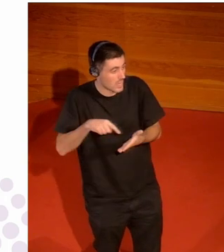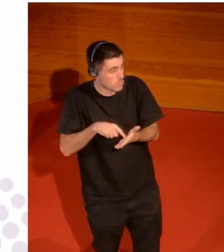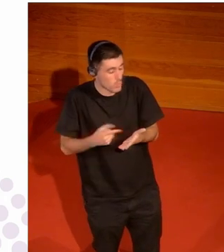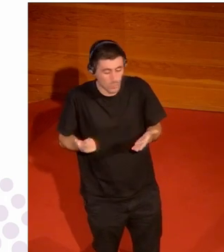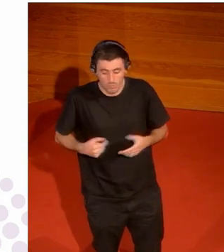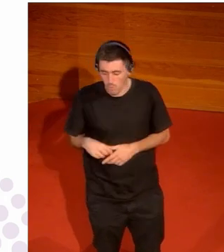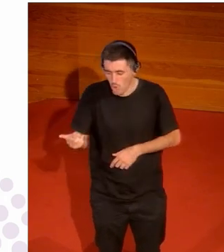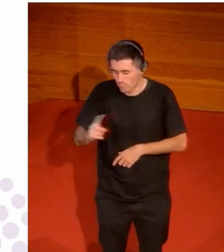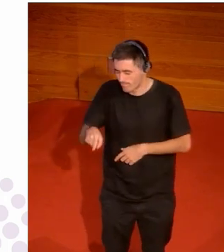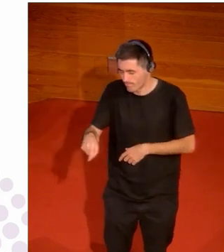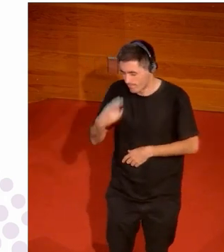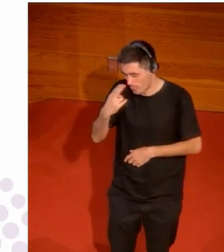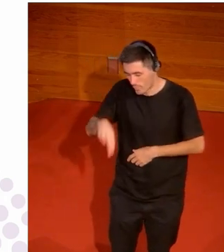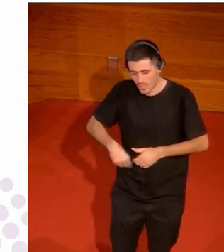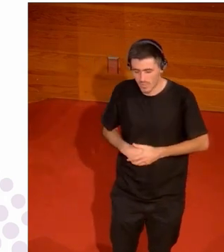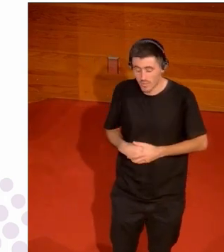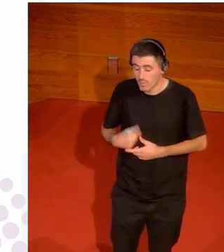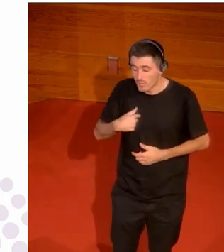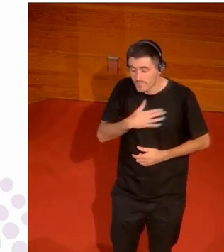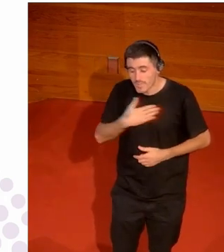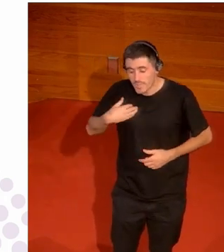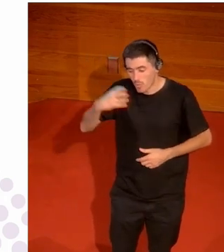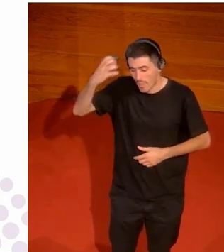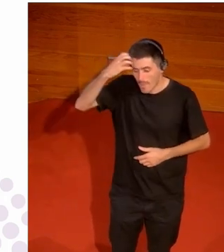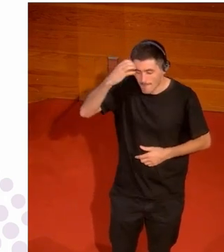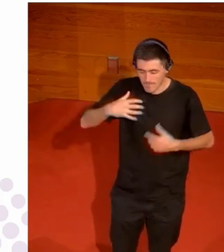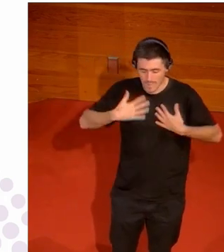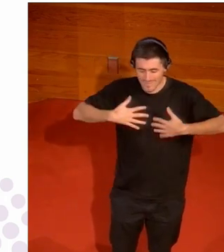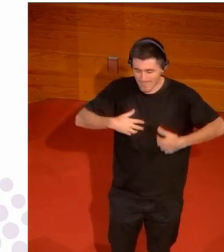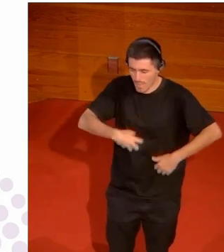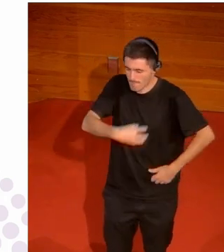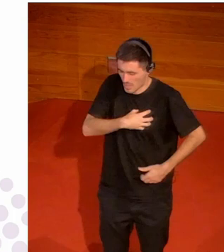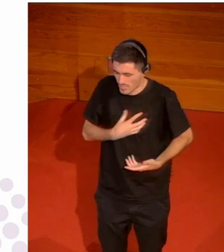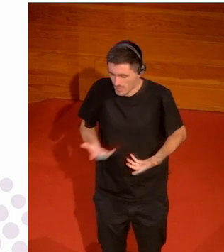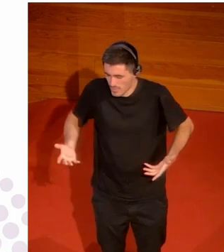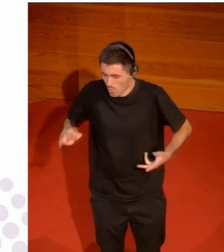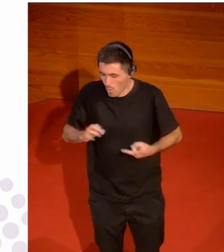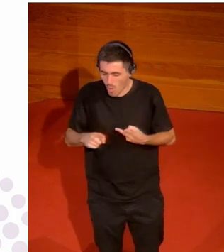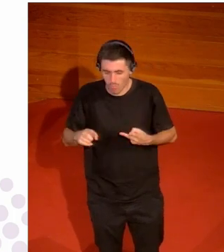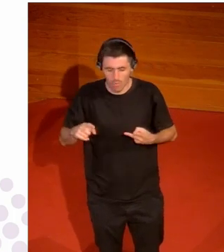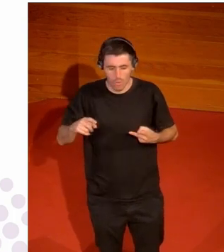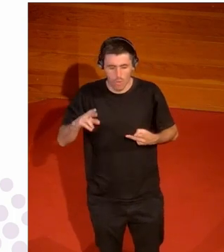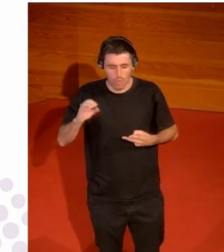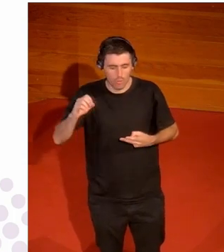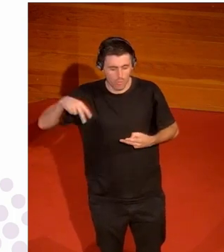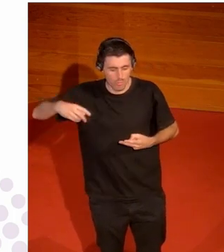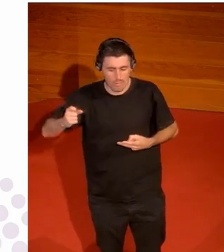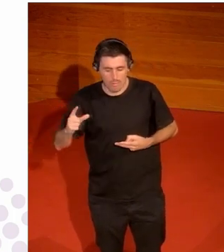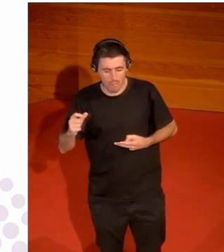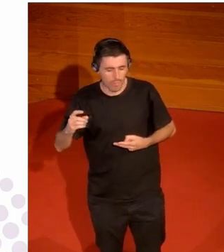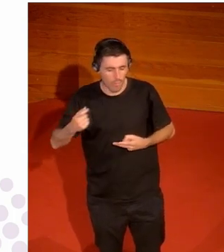o que el Ronaldo ha hecho no sé qué o yo qué sé lo que sea o sea una cuenta de resultados y la cuenta de resultados no puede ser